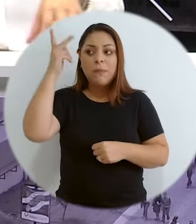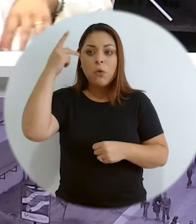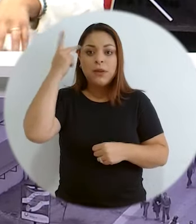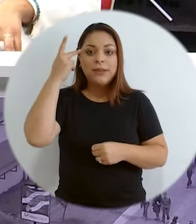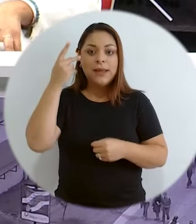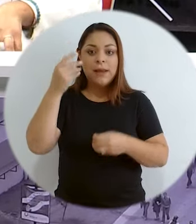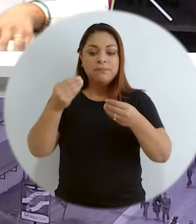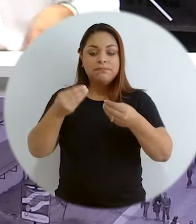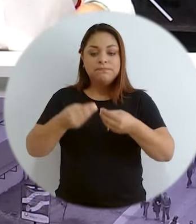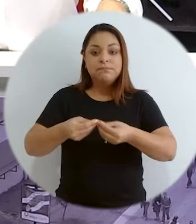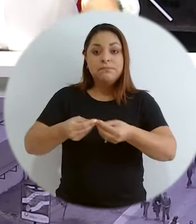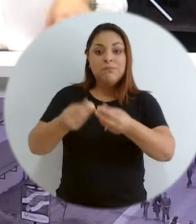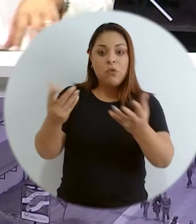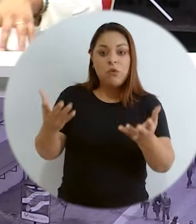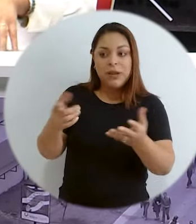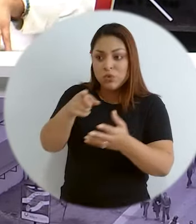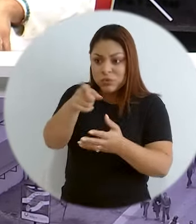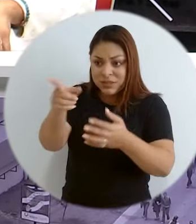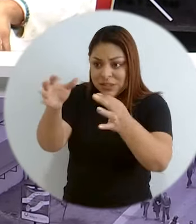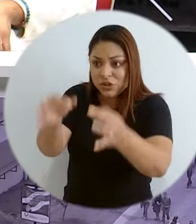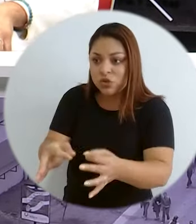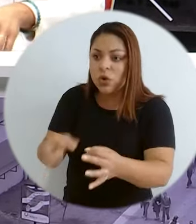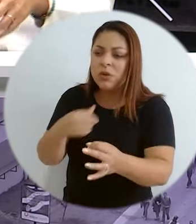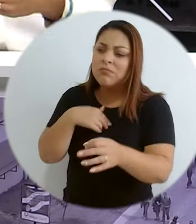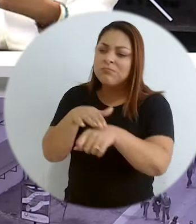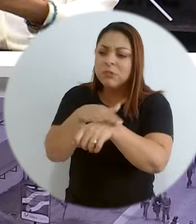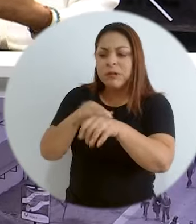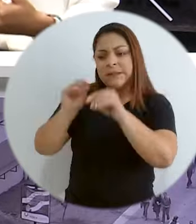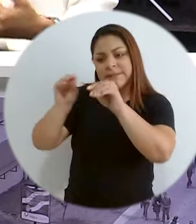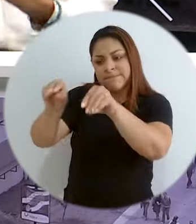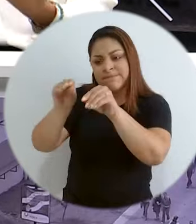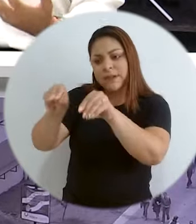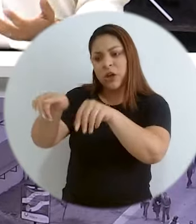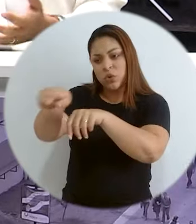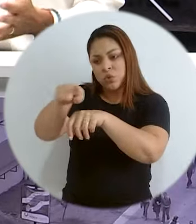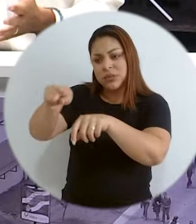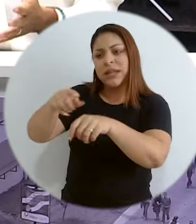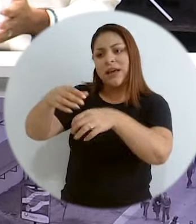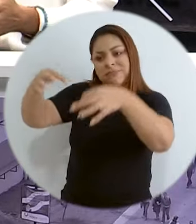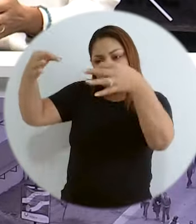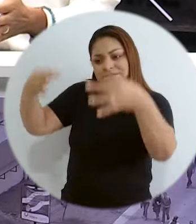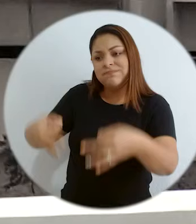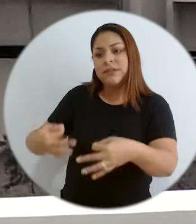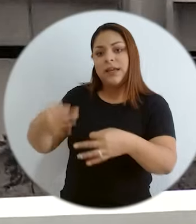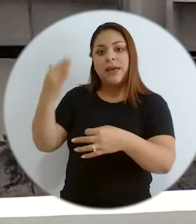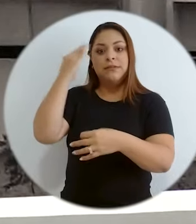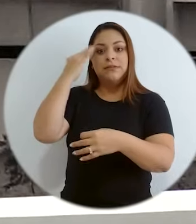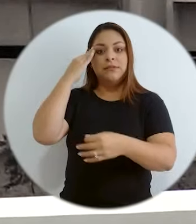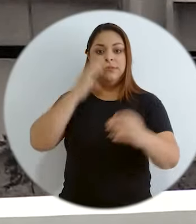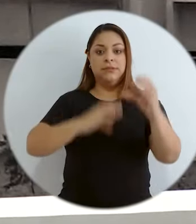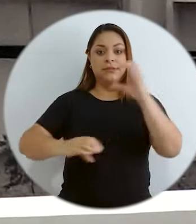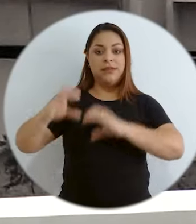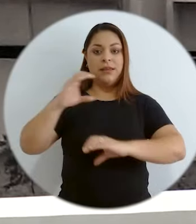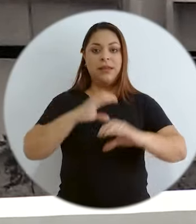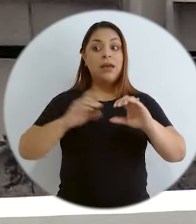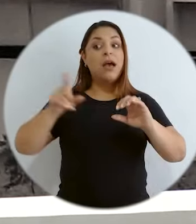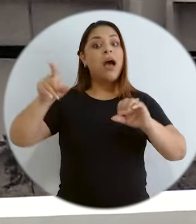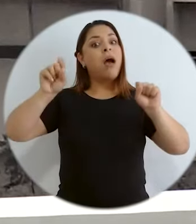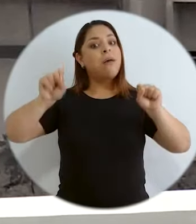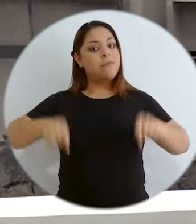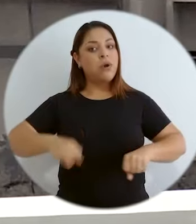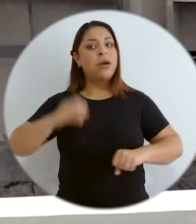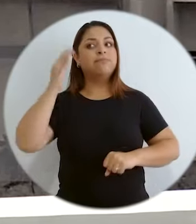política pública, a quienes toman decisiones, para que adopten un conocimiento científico, y que ese